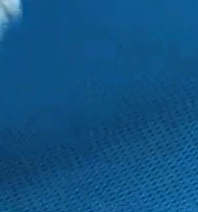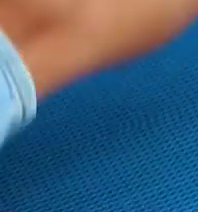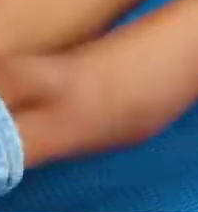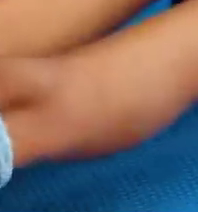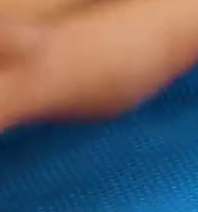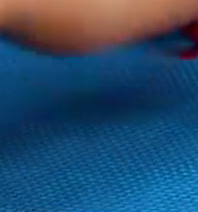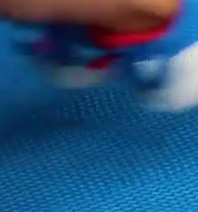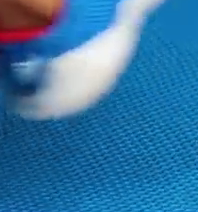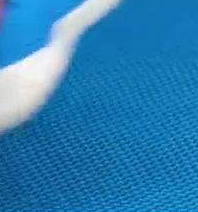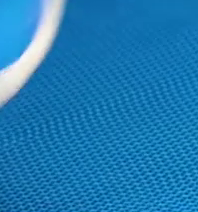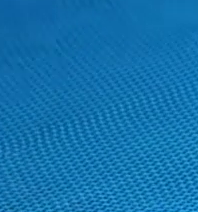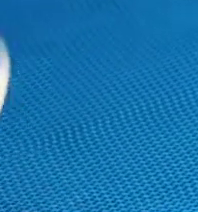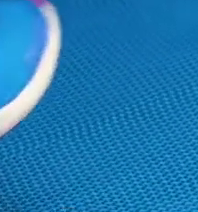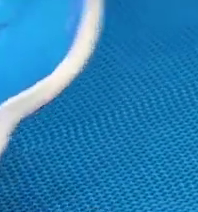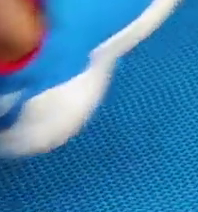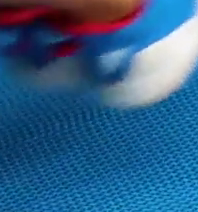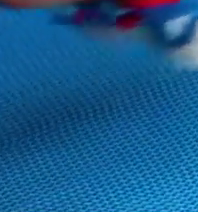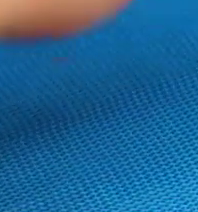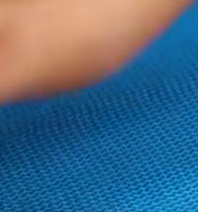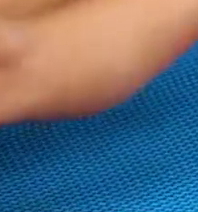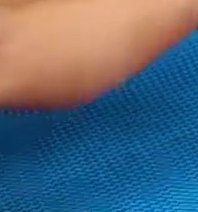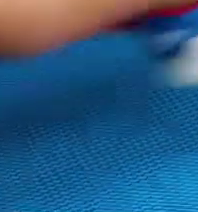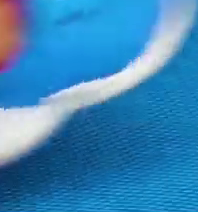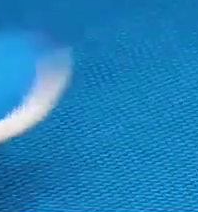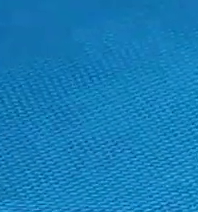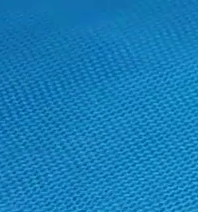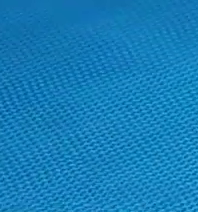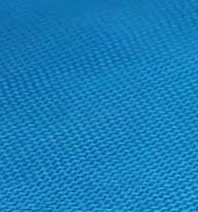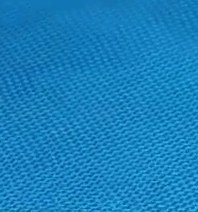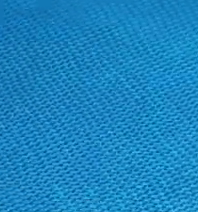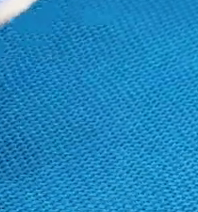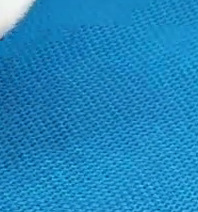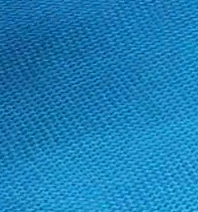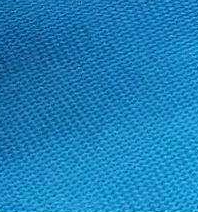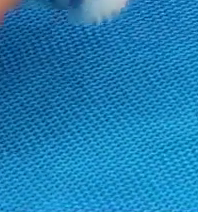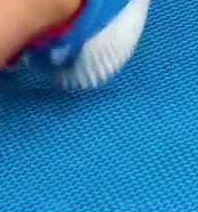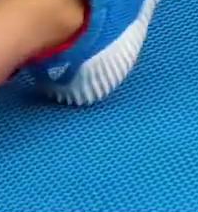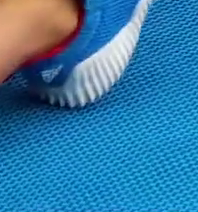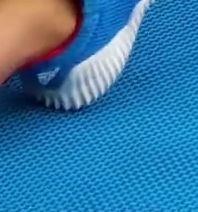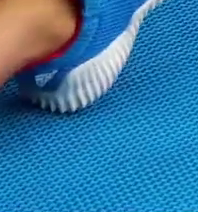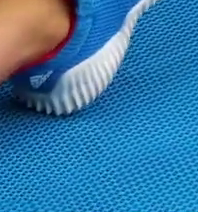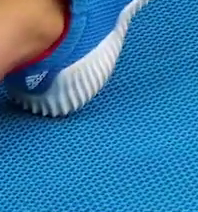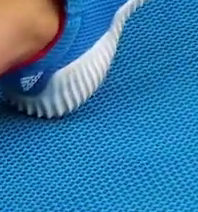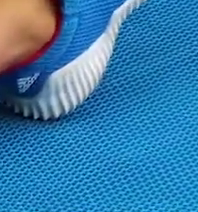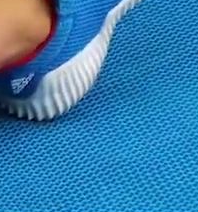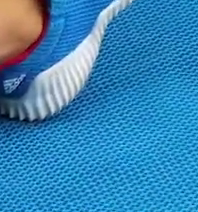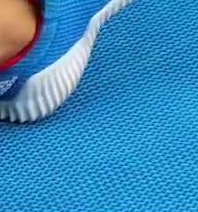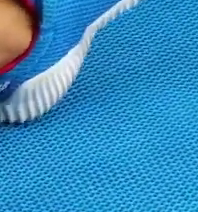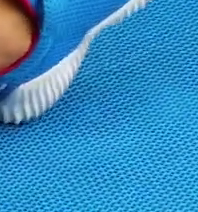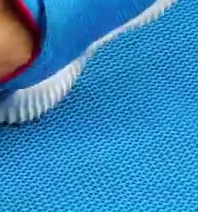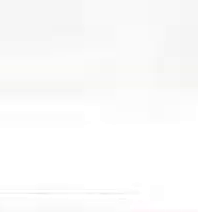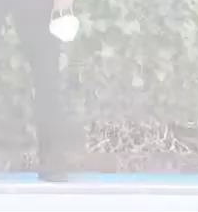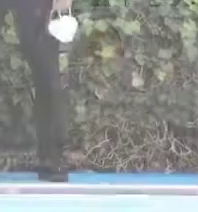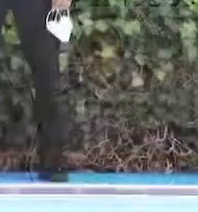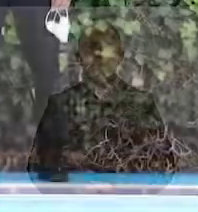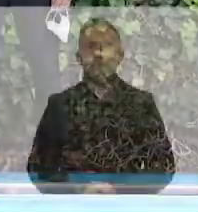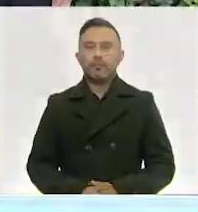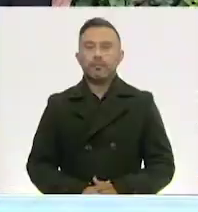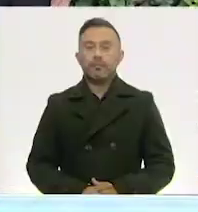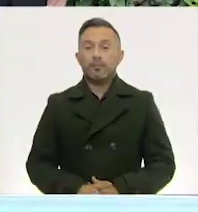Dos Tres Muy bien Yair Bien hecho